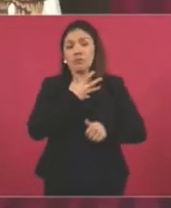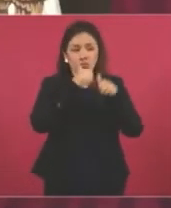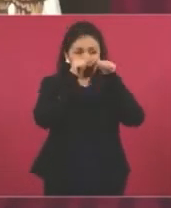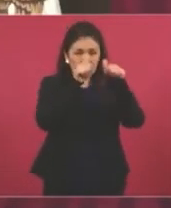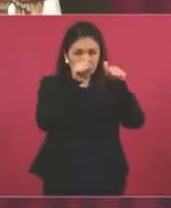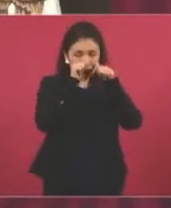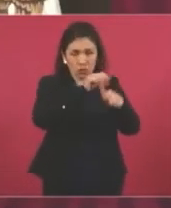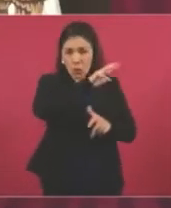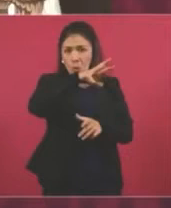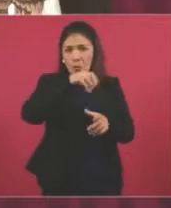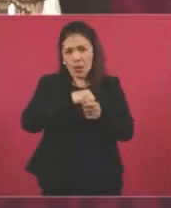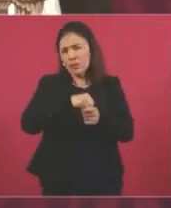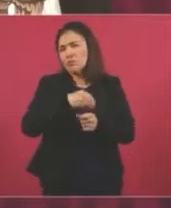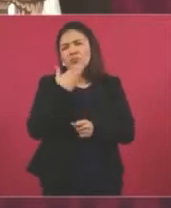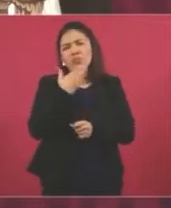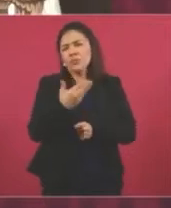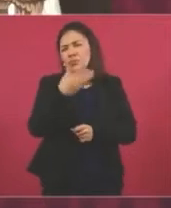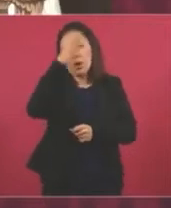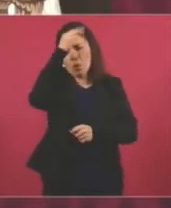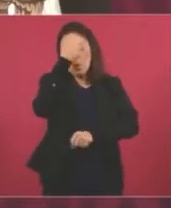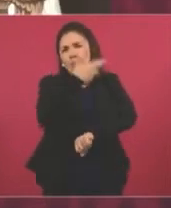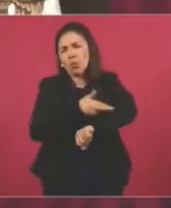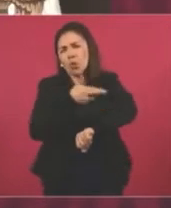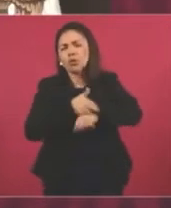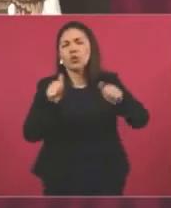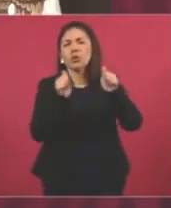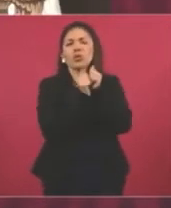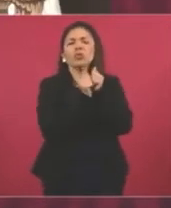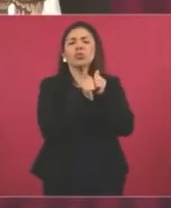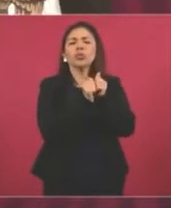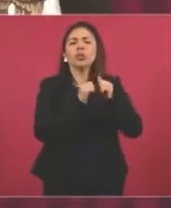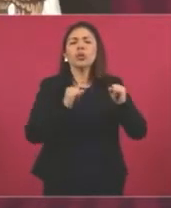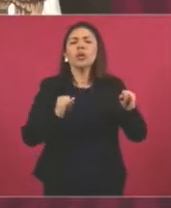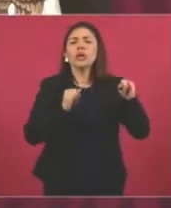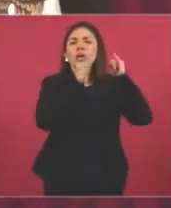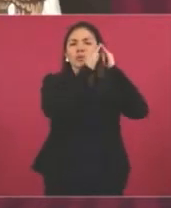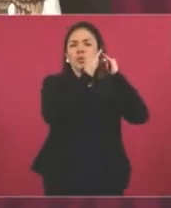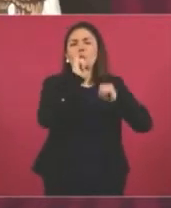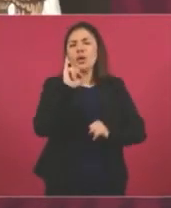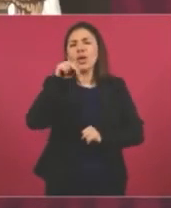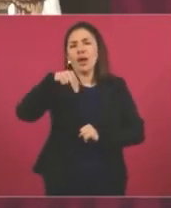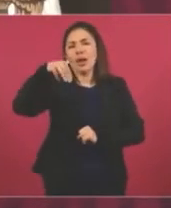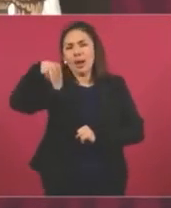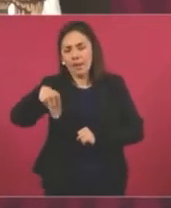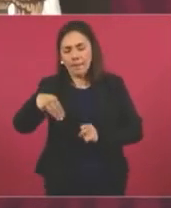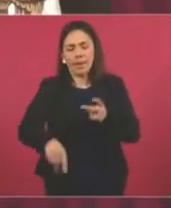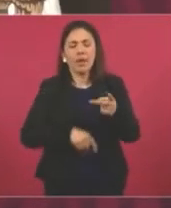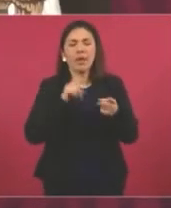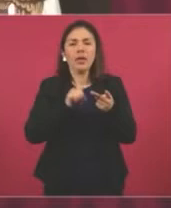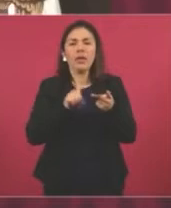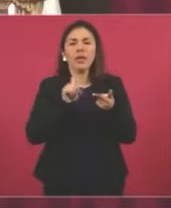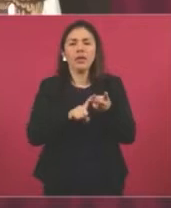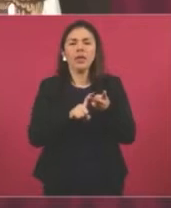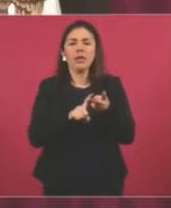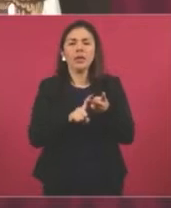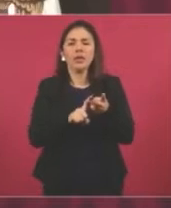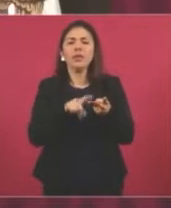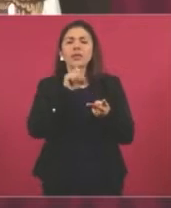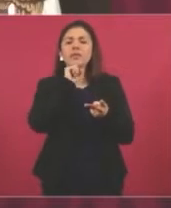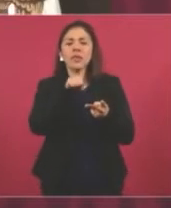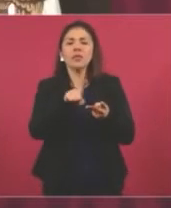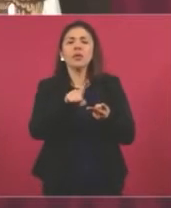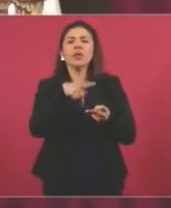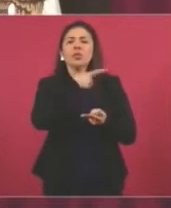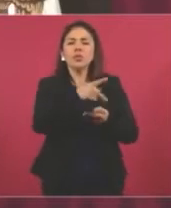que se dan, tanto por el Instituto Nacional de Migración, los integrantes de núcleos